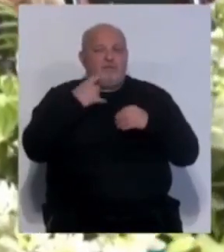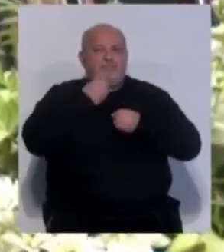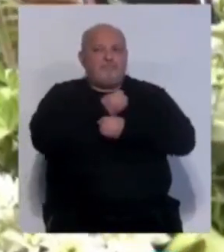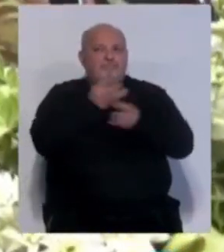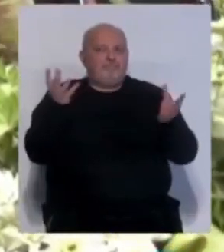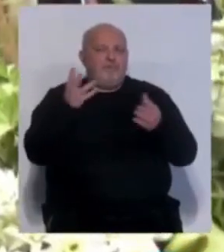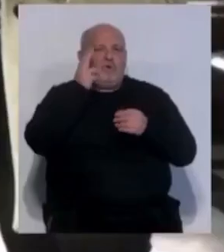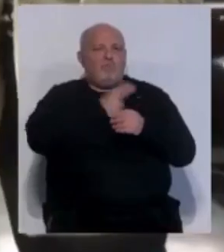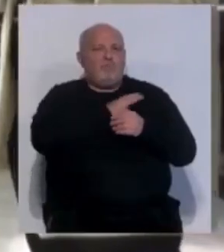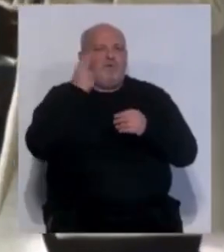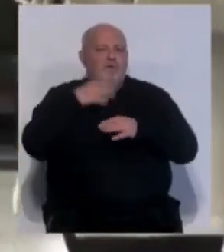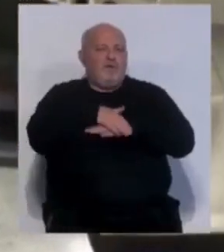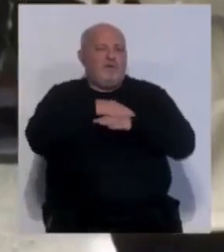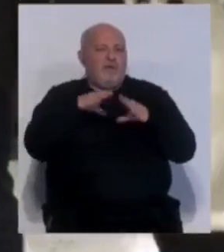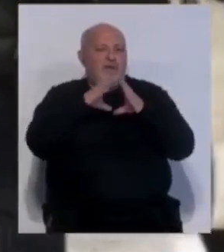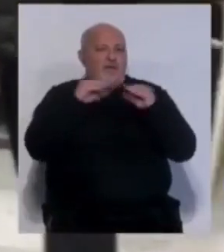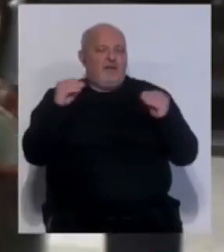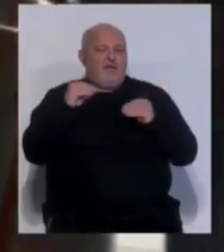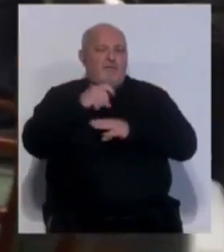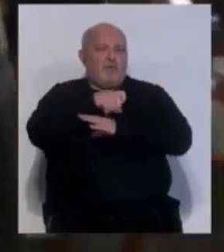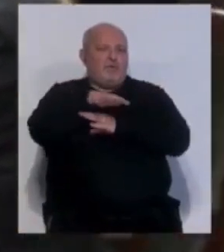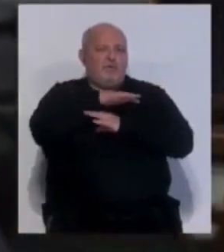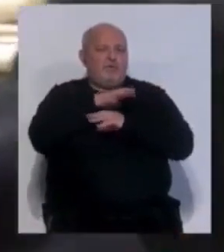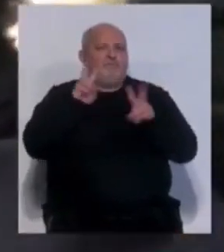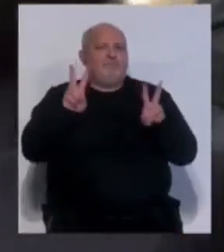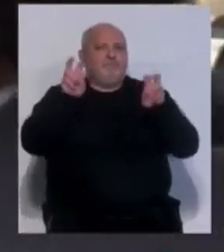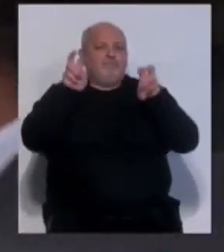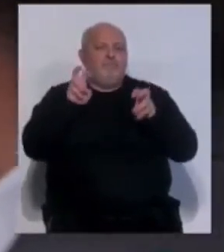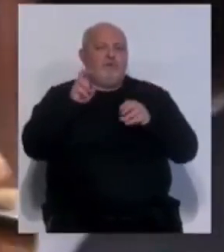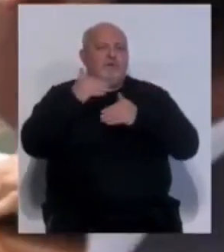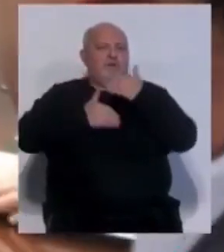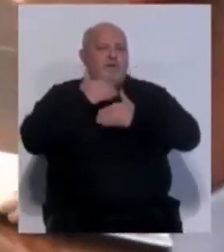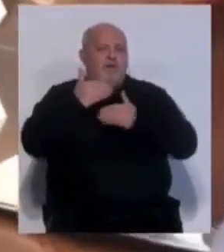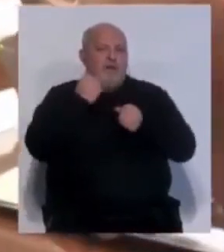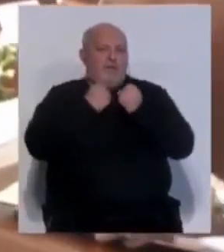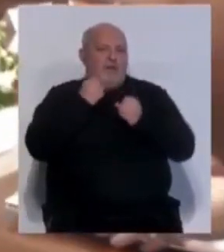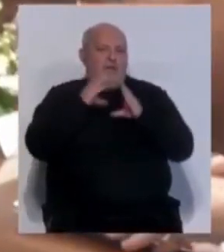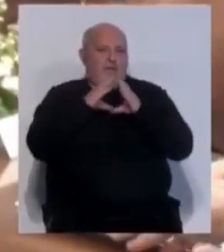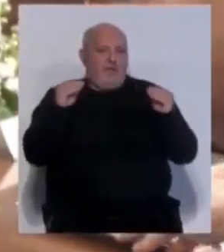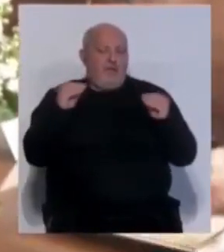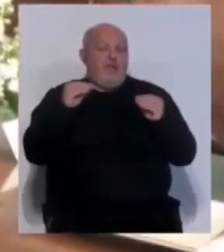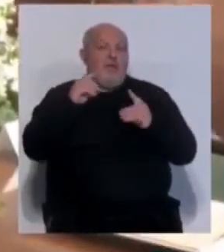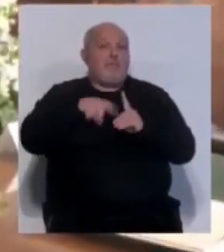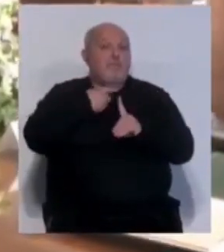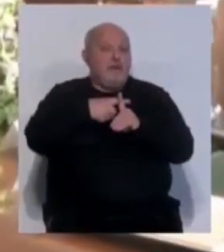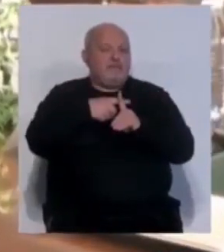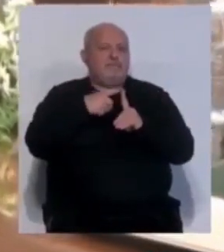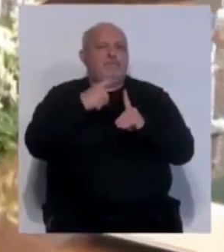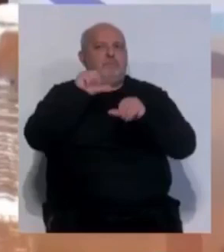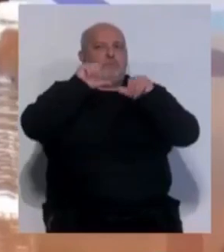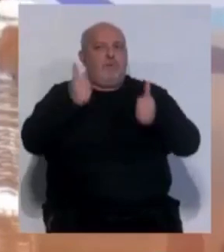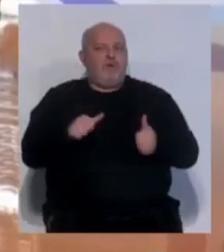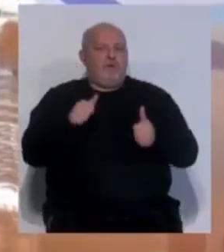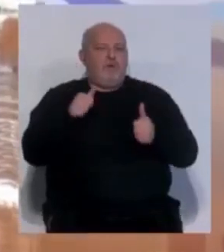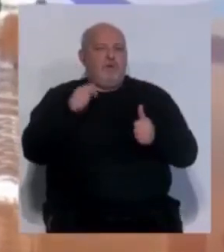ha incidido en el compromiso del gobierno andaluz con los puertos que considera ejes de la economía andaluza, a la vez que quiere consolidar un modelo